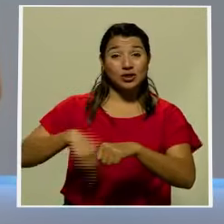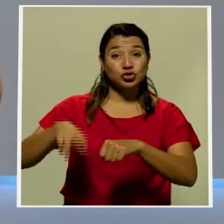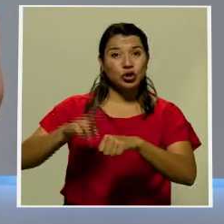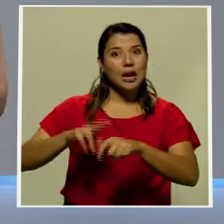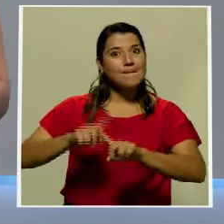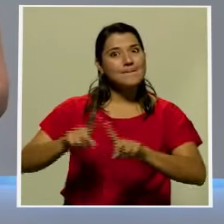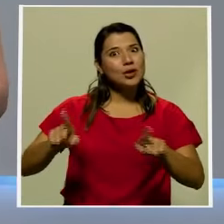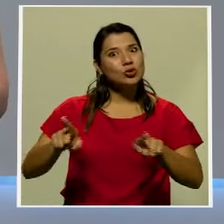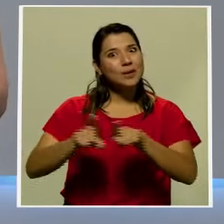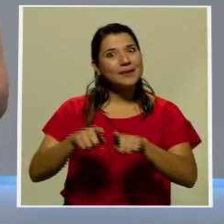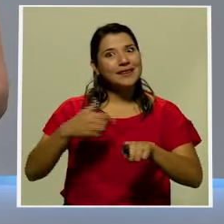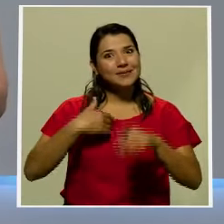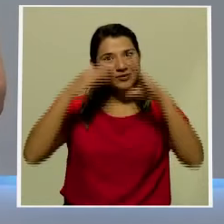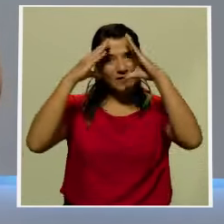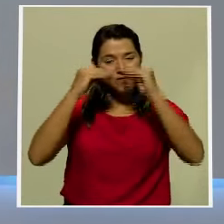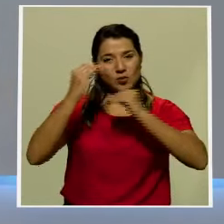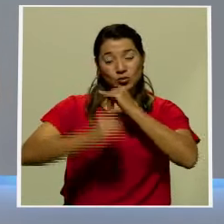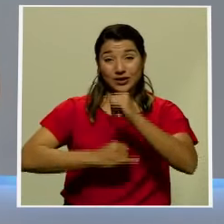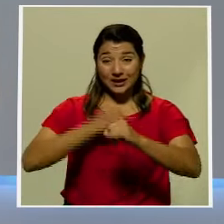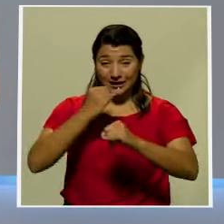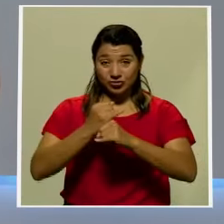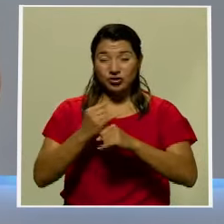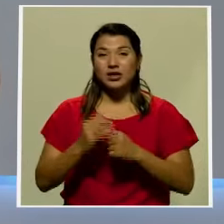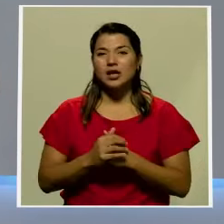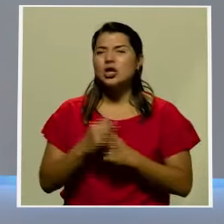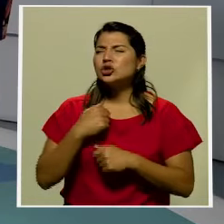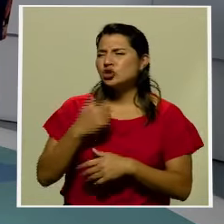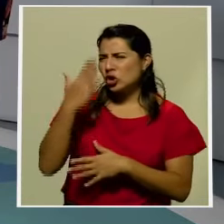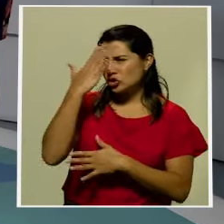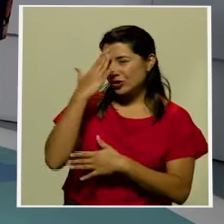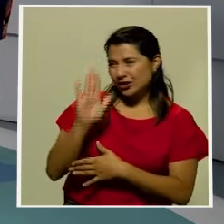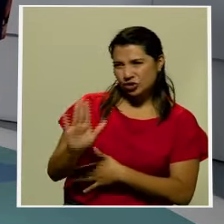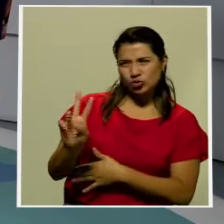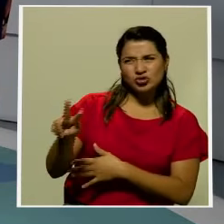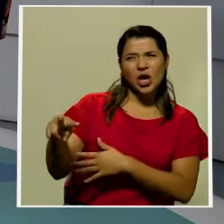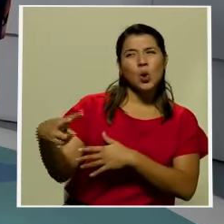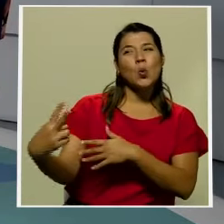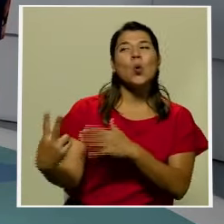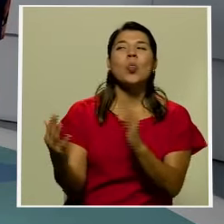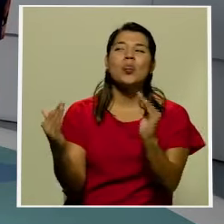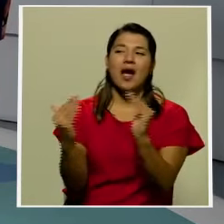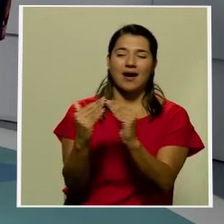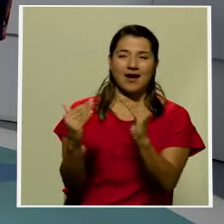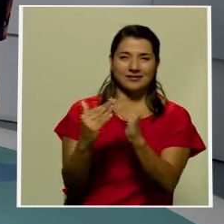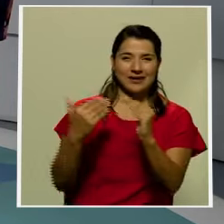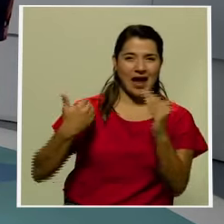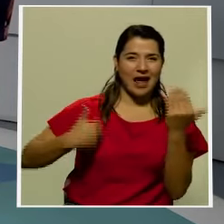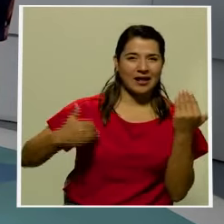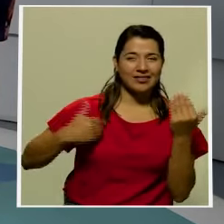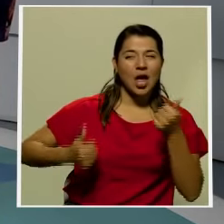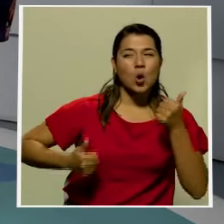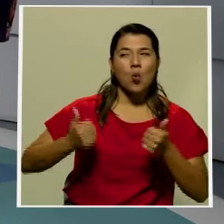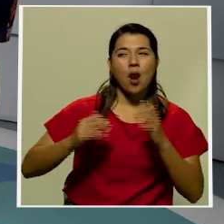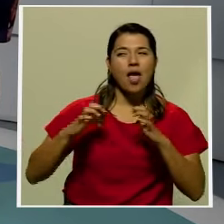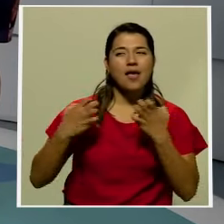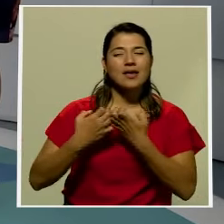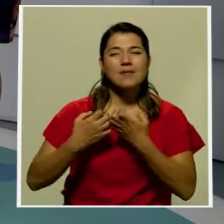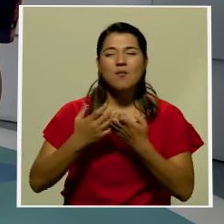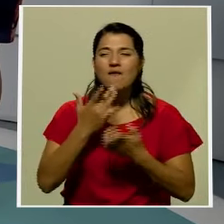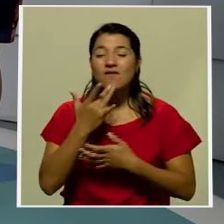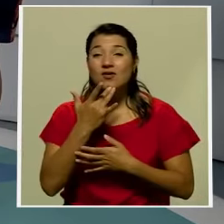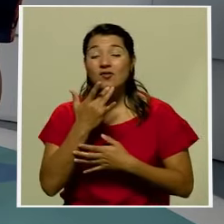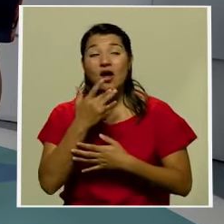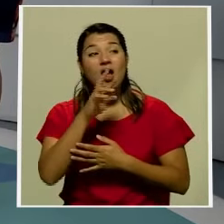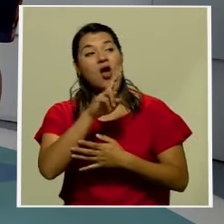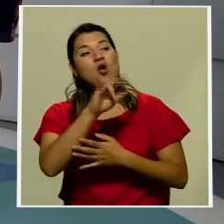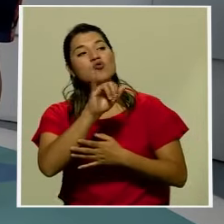Pero también vamos a tener información internacional. Yo sé, don Ernesto, que su segunda casa es Argentina. ¿Cuál es su equipo? Mi equipo es el River Plate. El River